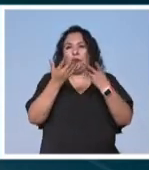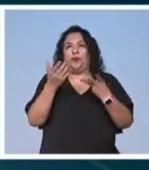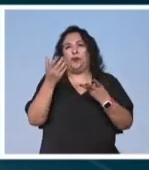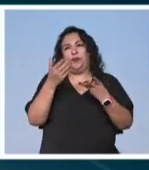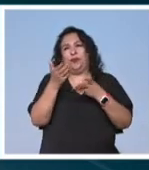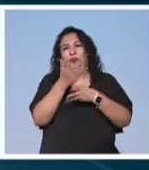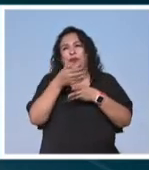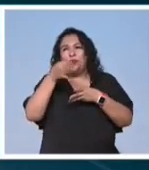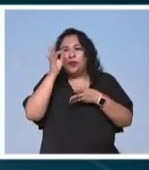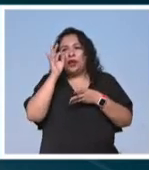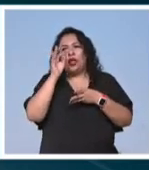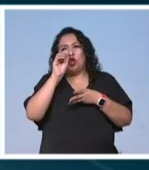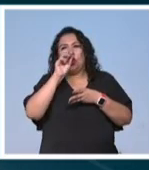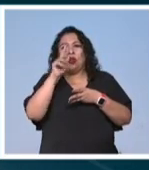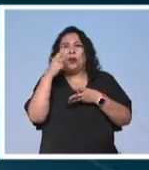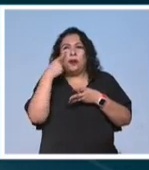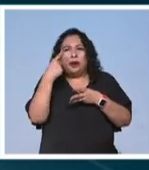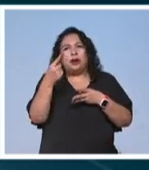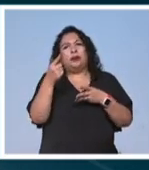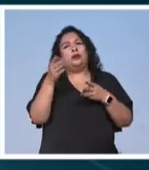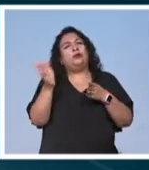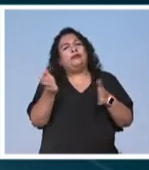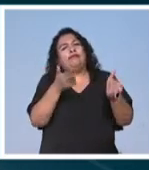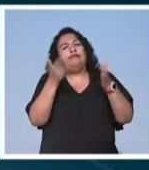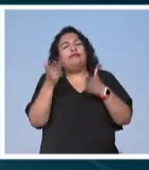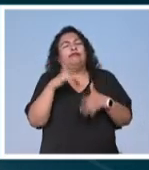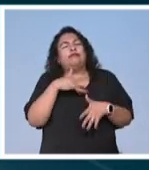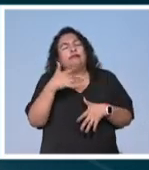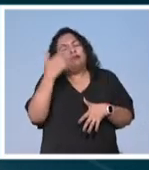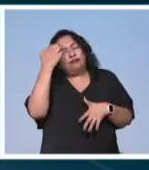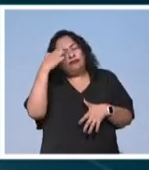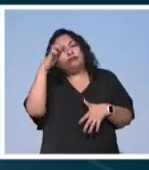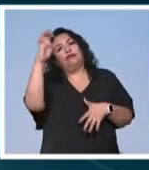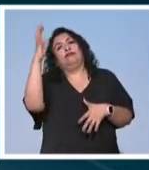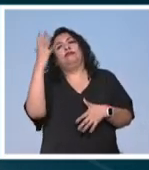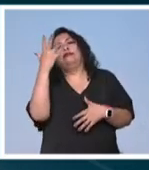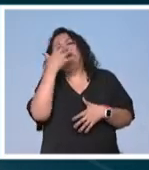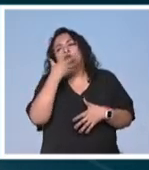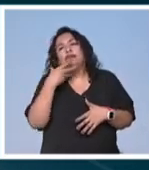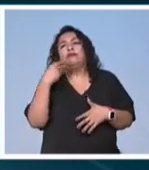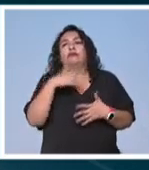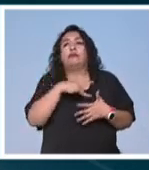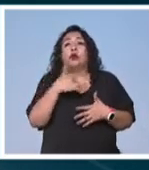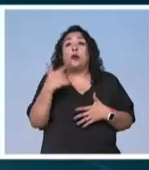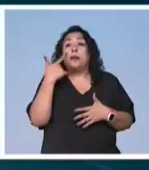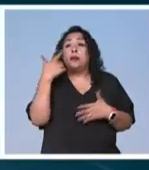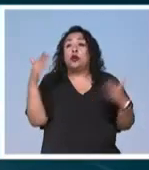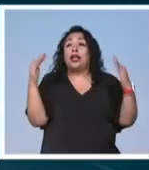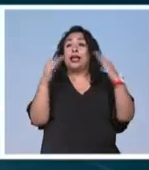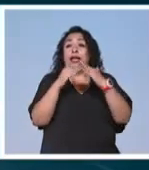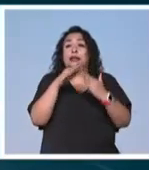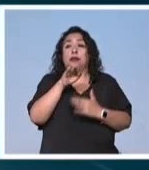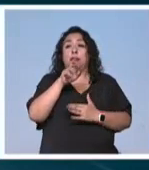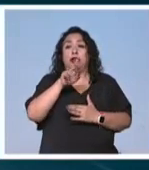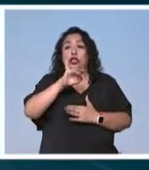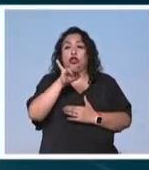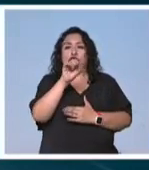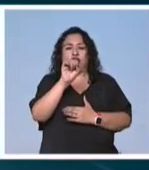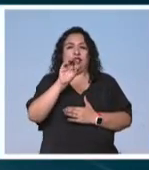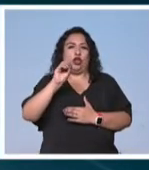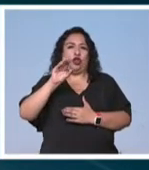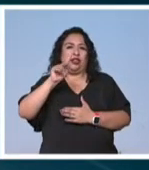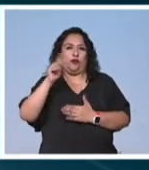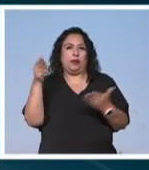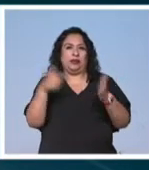Francisca Barrios, en la que hace un recorrido nostálgico de amores y paisajes, se presentaron en la casa María José y Octavio Paz.